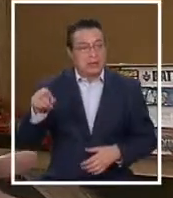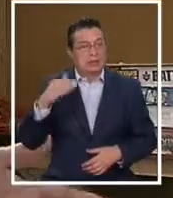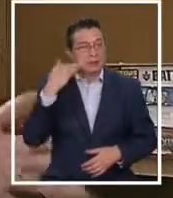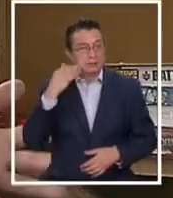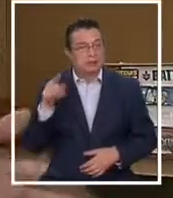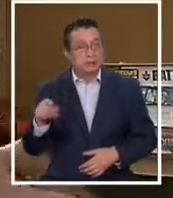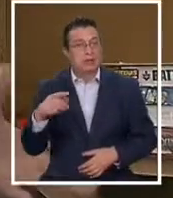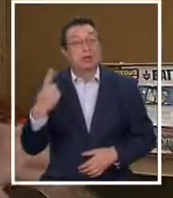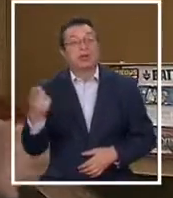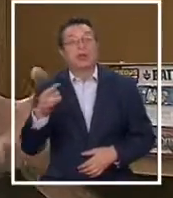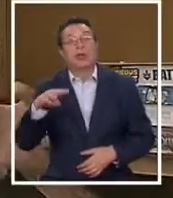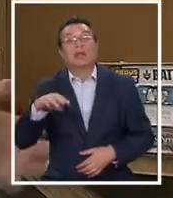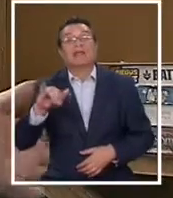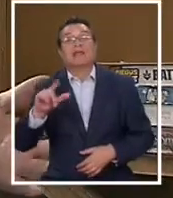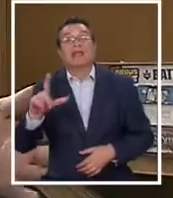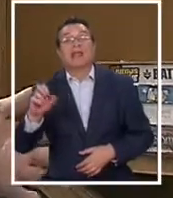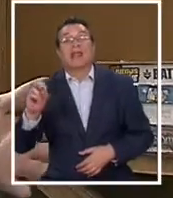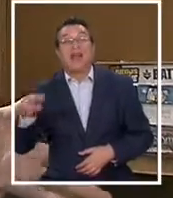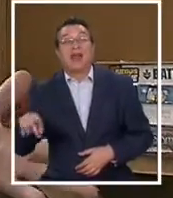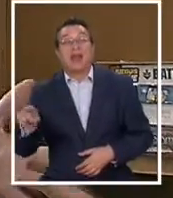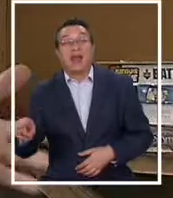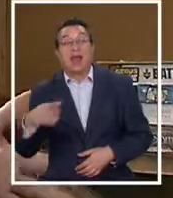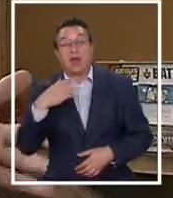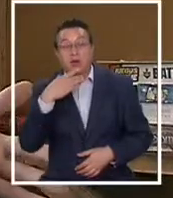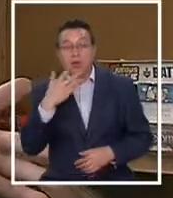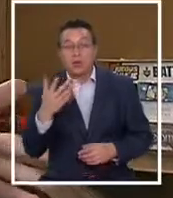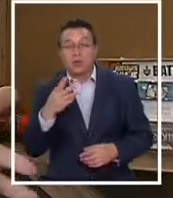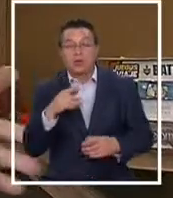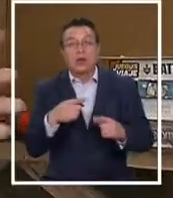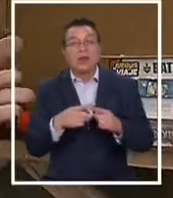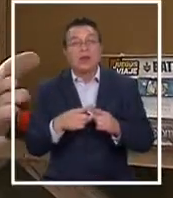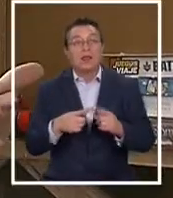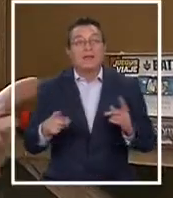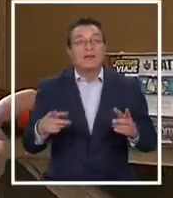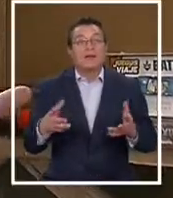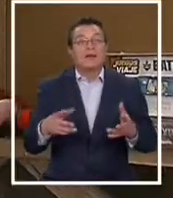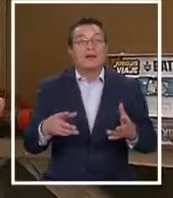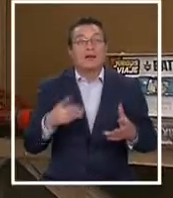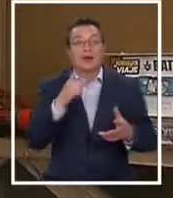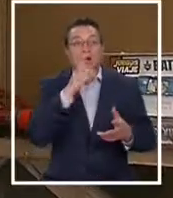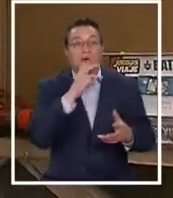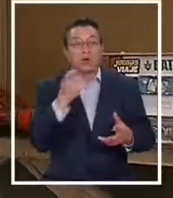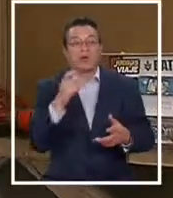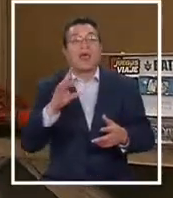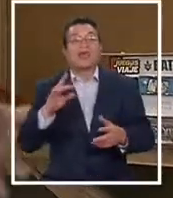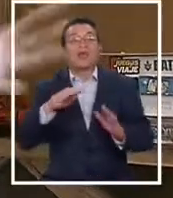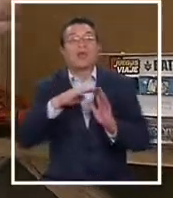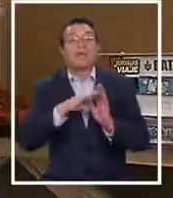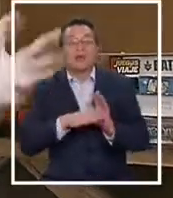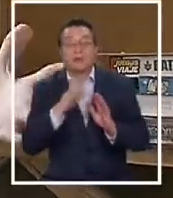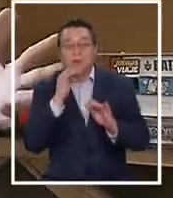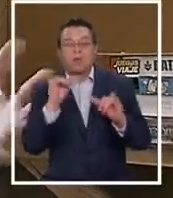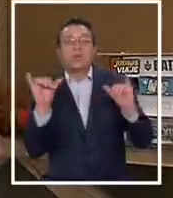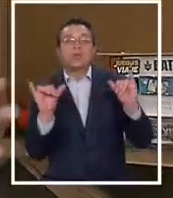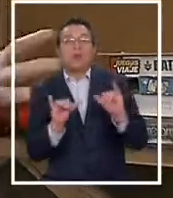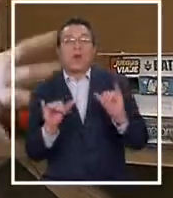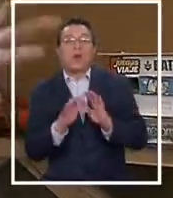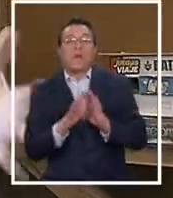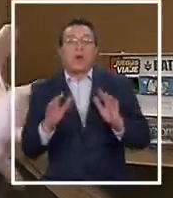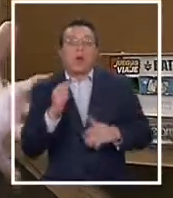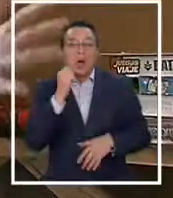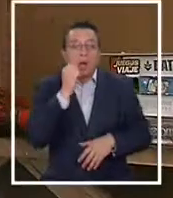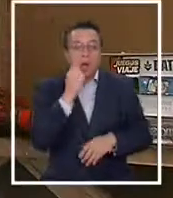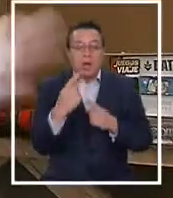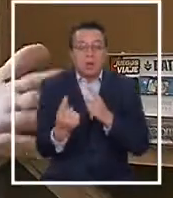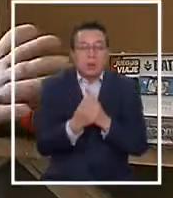Y Mila empezó como con conductas más de una edad menor. Y empezó como a estar más